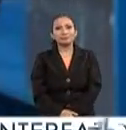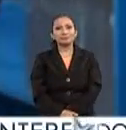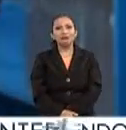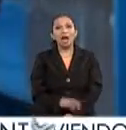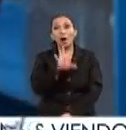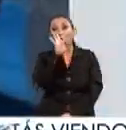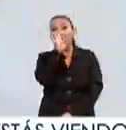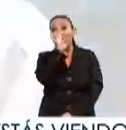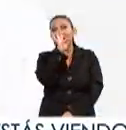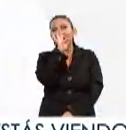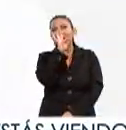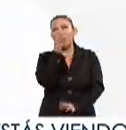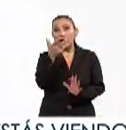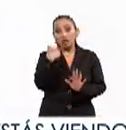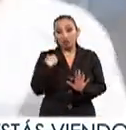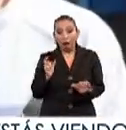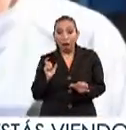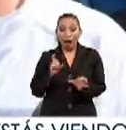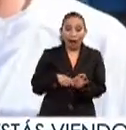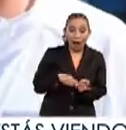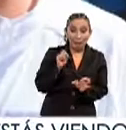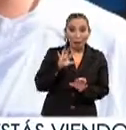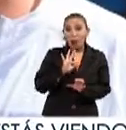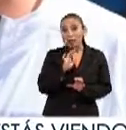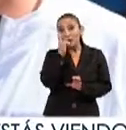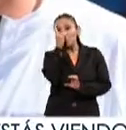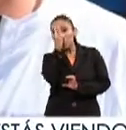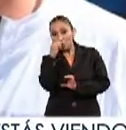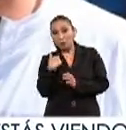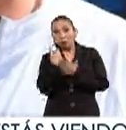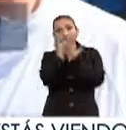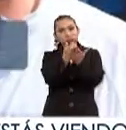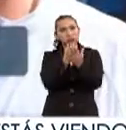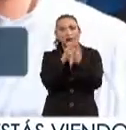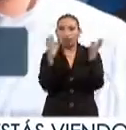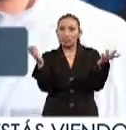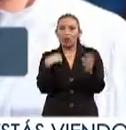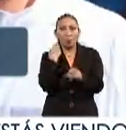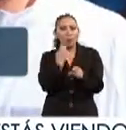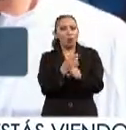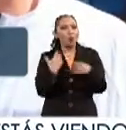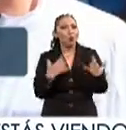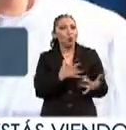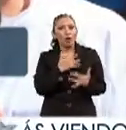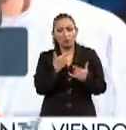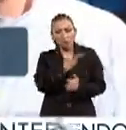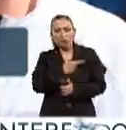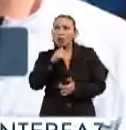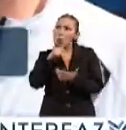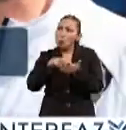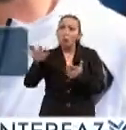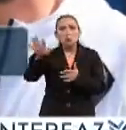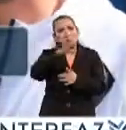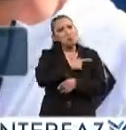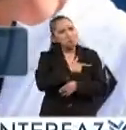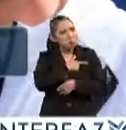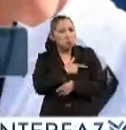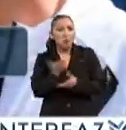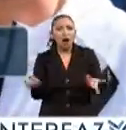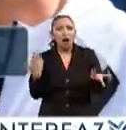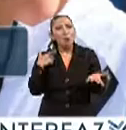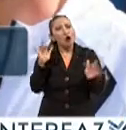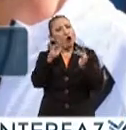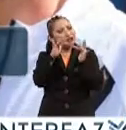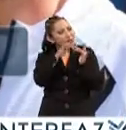ya van 40 y ser parte ser ese número 41 es algo muy grande para mí me gusta mucho el lugar el